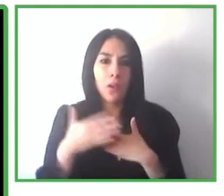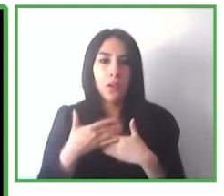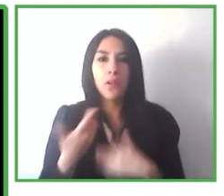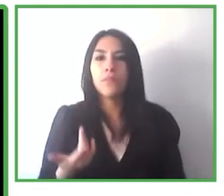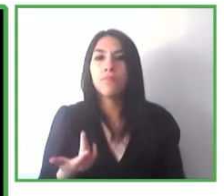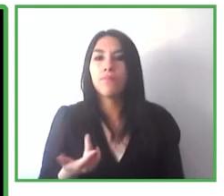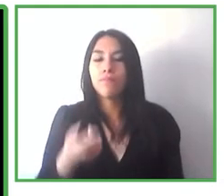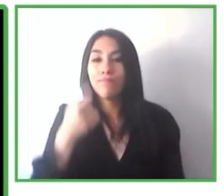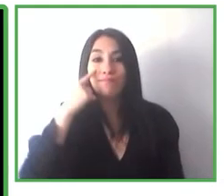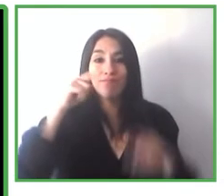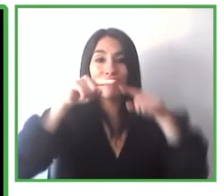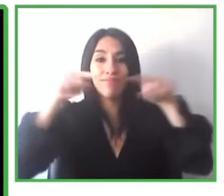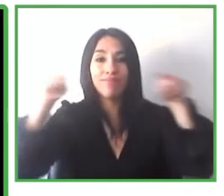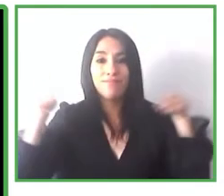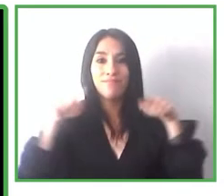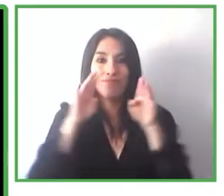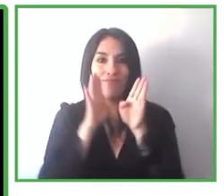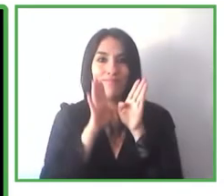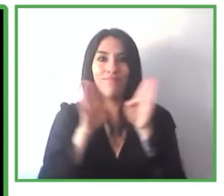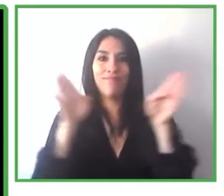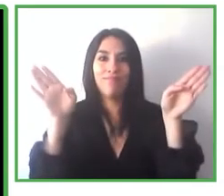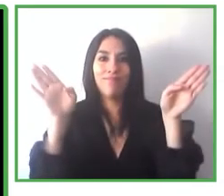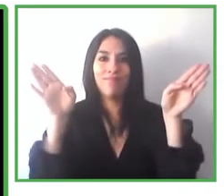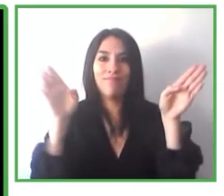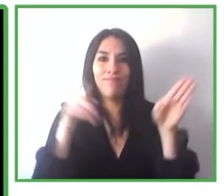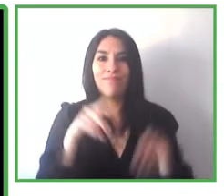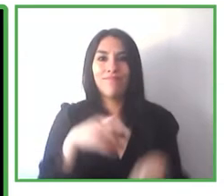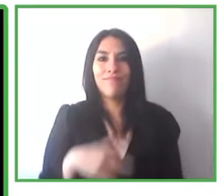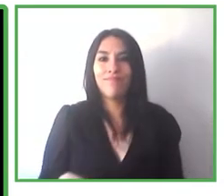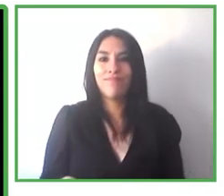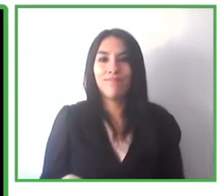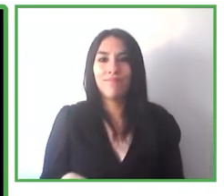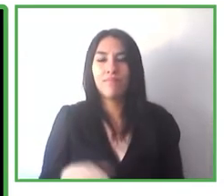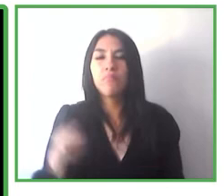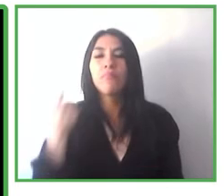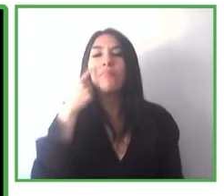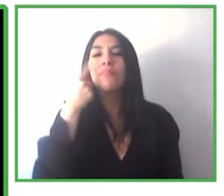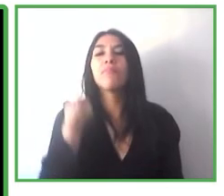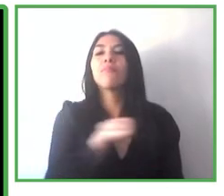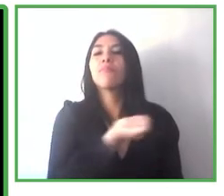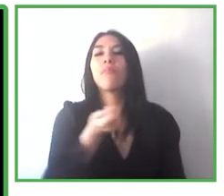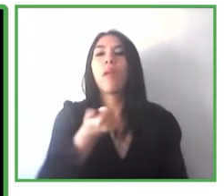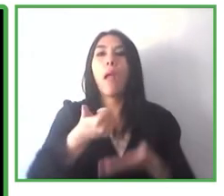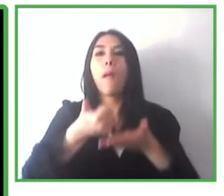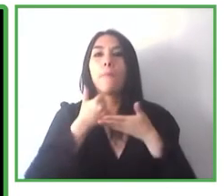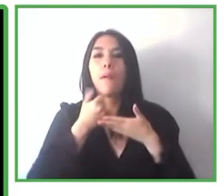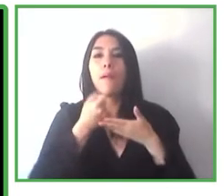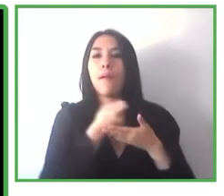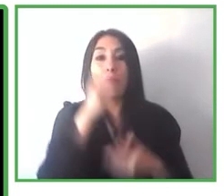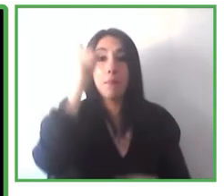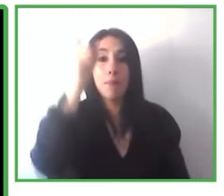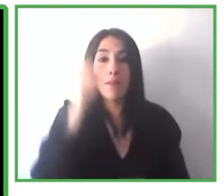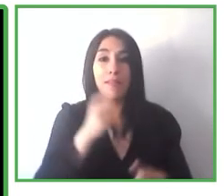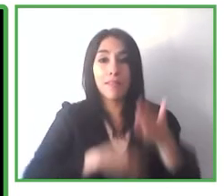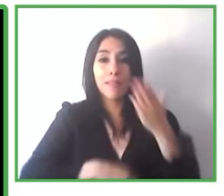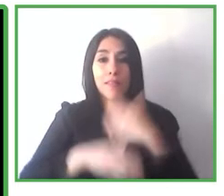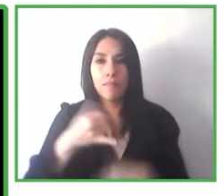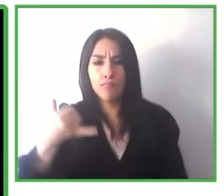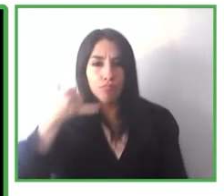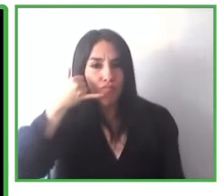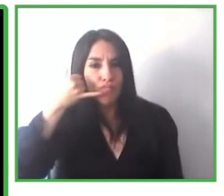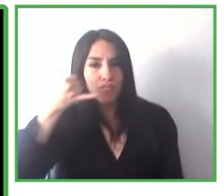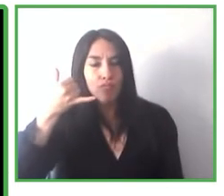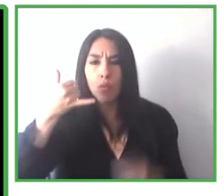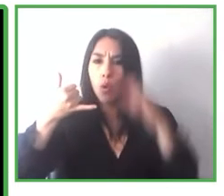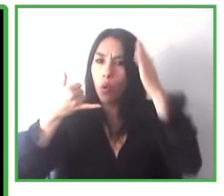encaminamiento podotáctil ayudamos a la persona en discapacidad a conocer los diferentes destinos que hay en cada una de las